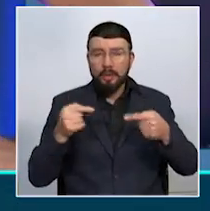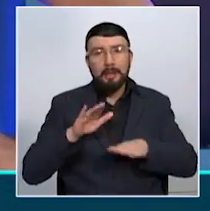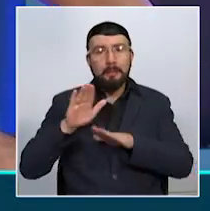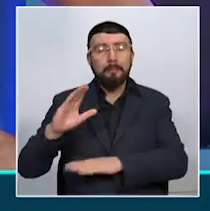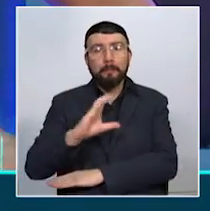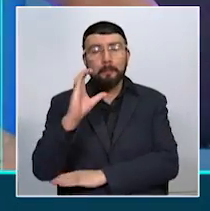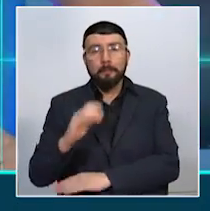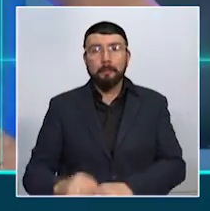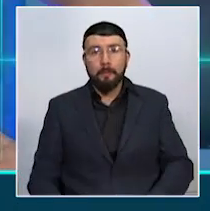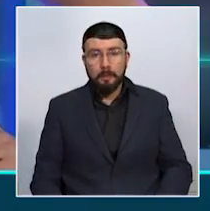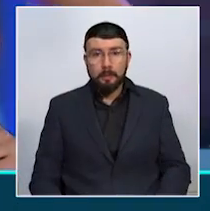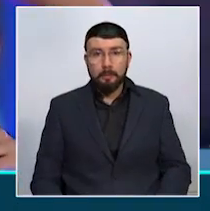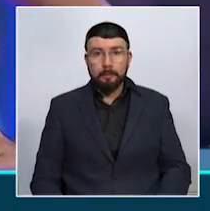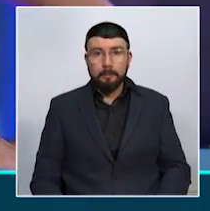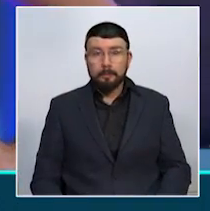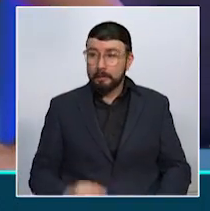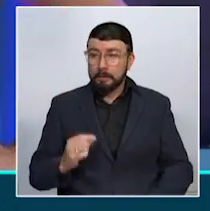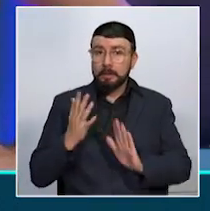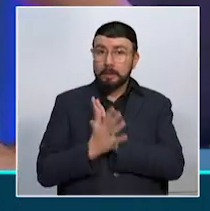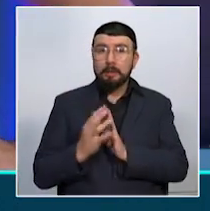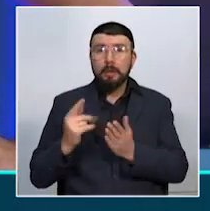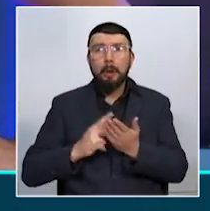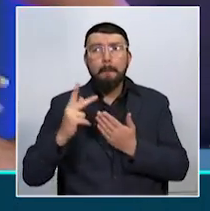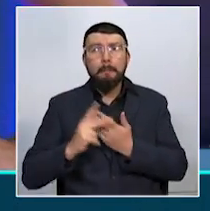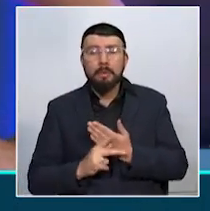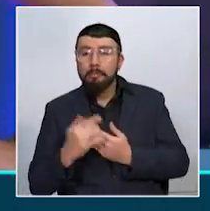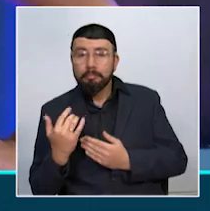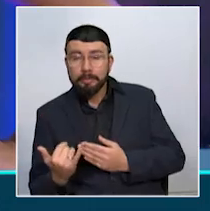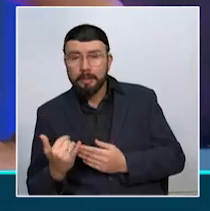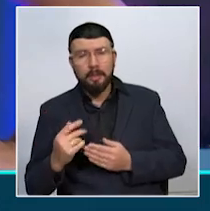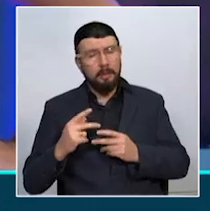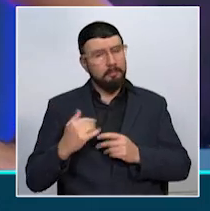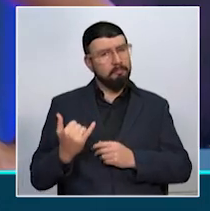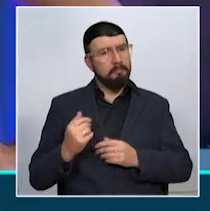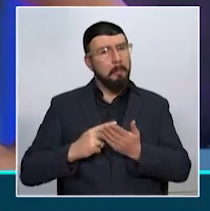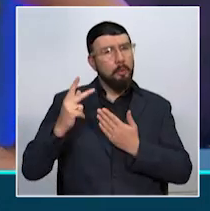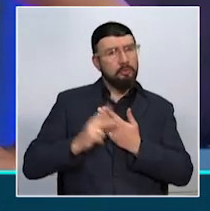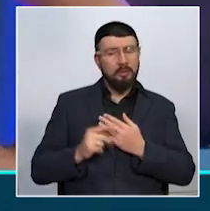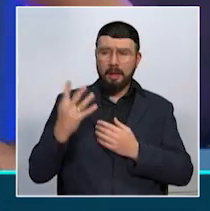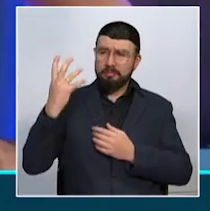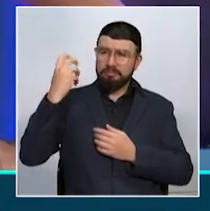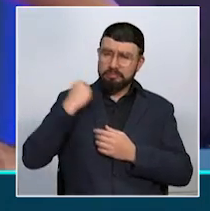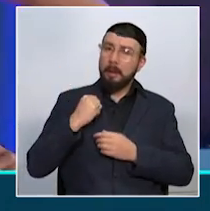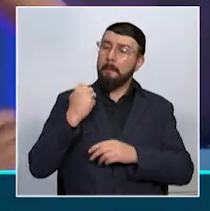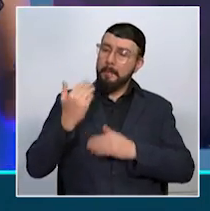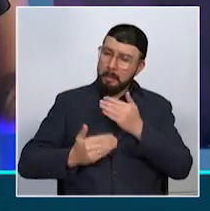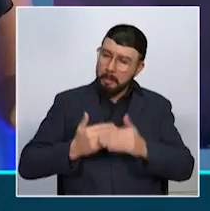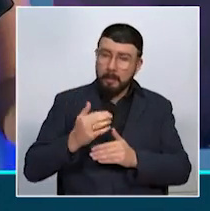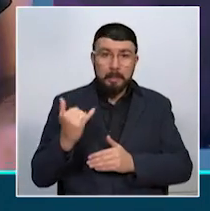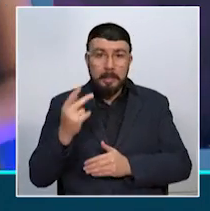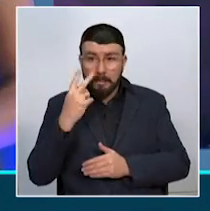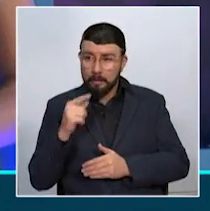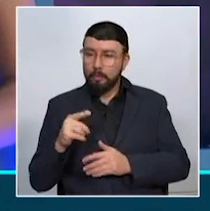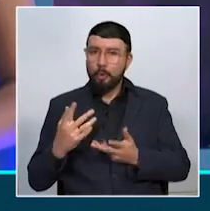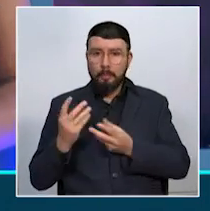Y hoy en Cines 3 les contamos sobre el proyecto Acua Avenida del Río. proyecto que desde hace años se viene desarrollando en Pereira a través